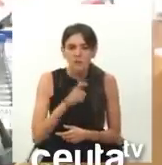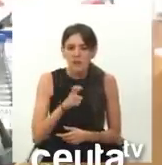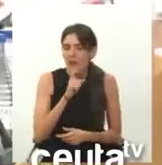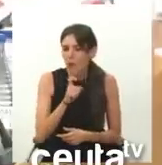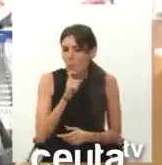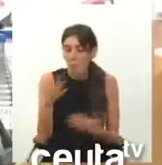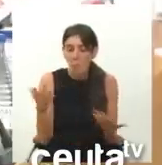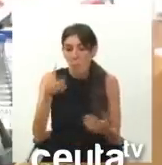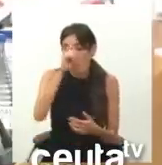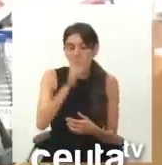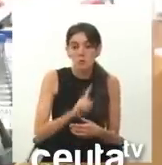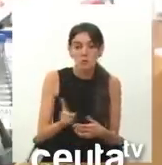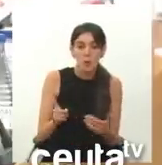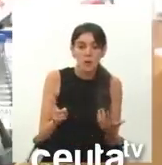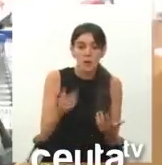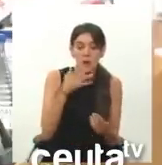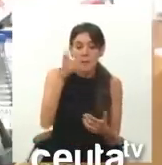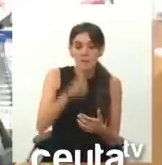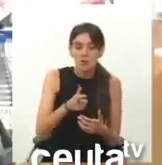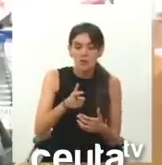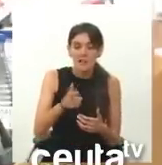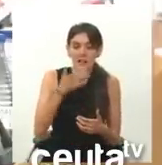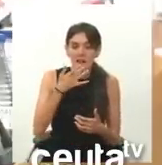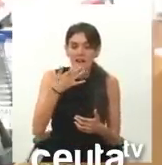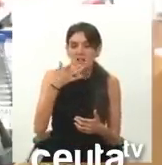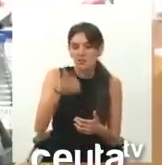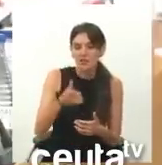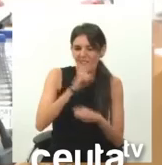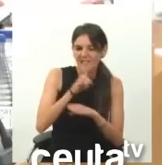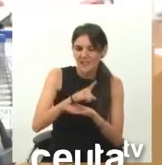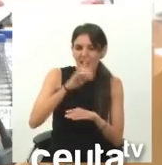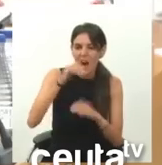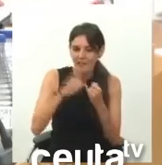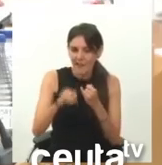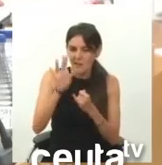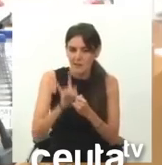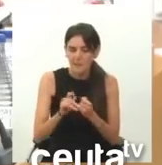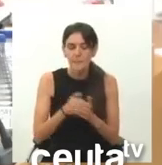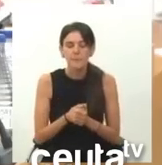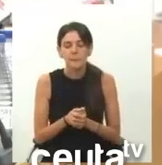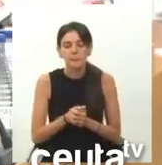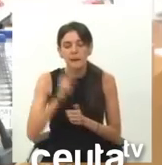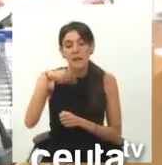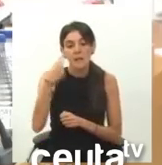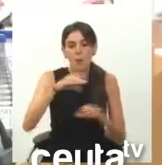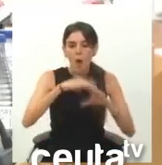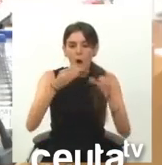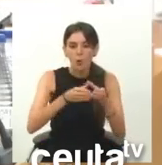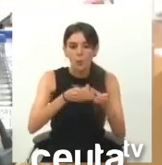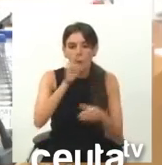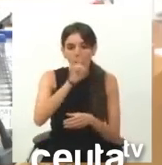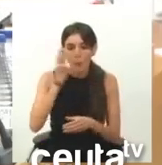No se puede ser estafador, al final se te pilla. Y respecto al Partido Popular,